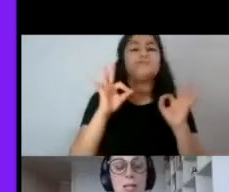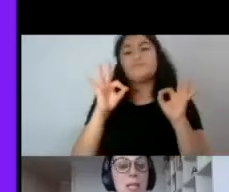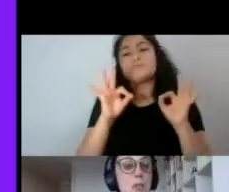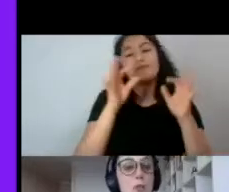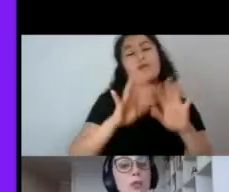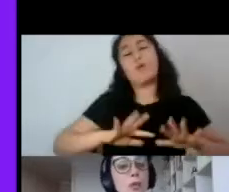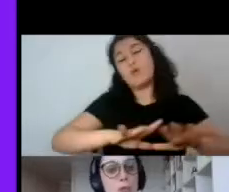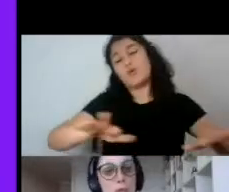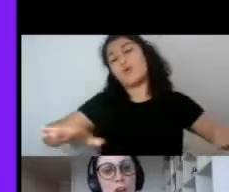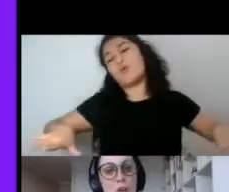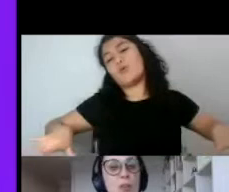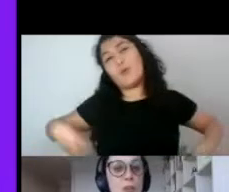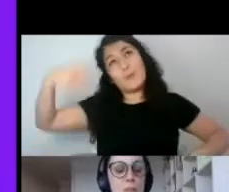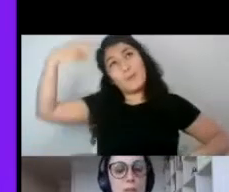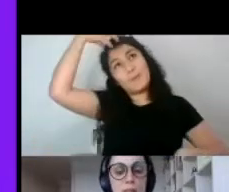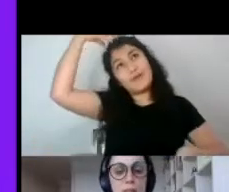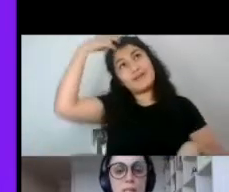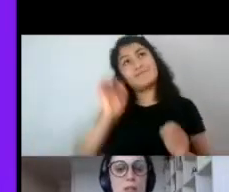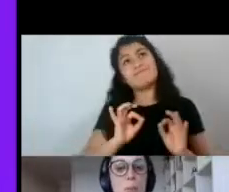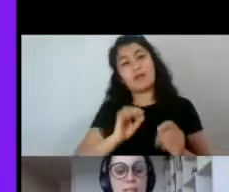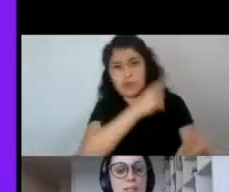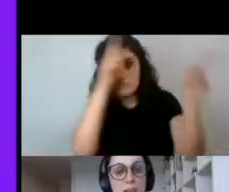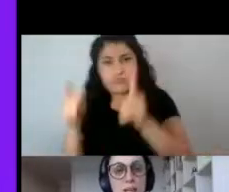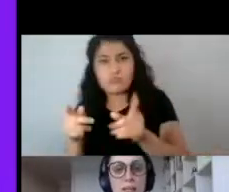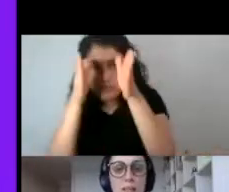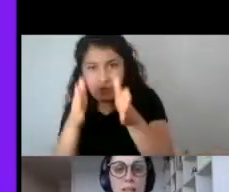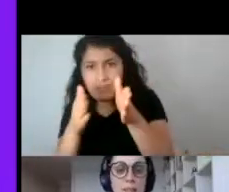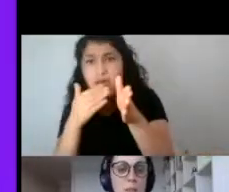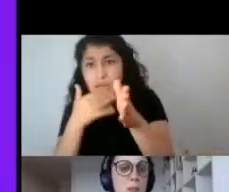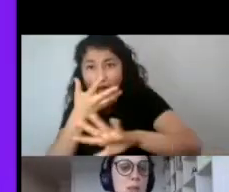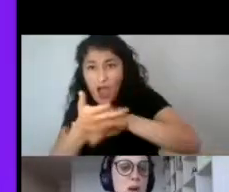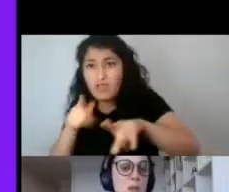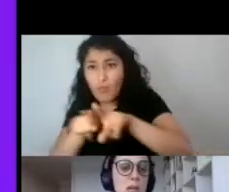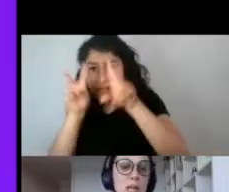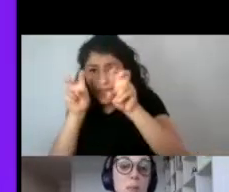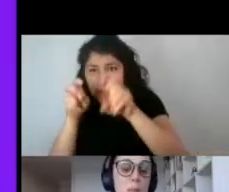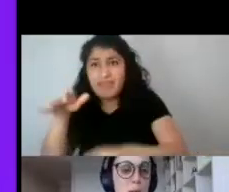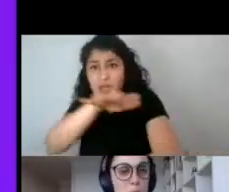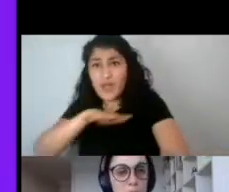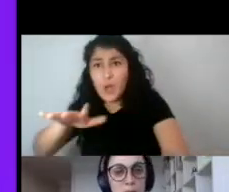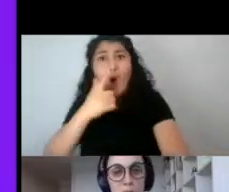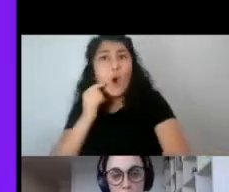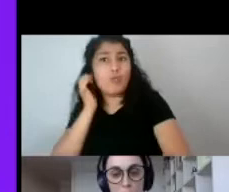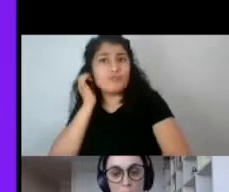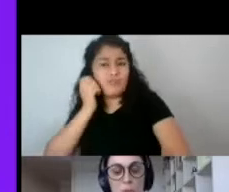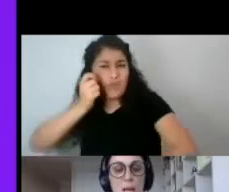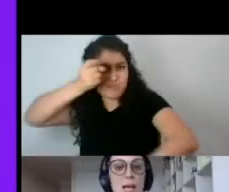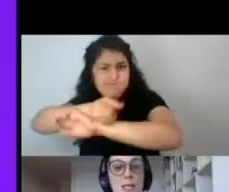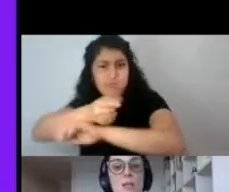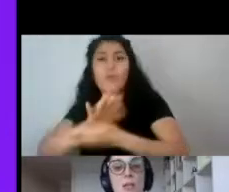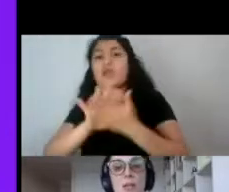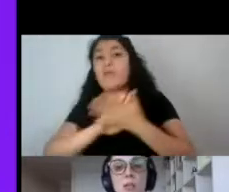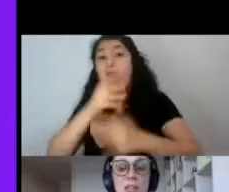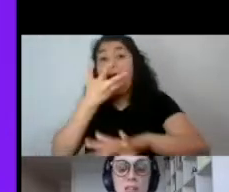sufre por otro lado otro tipo de sesgo patriarcal que tiene que ver por un lado con la hipermasculinización, o sea,